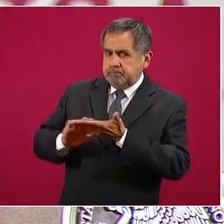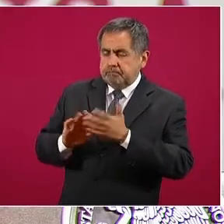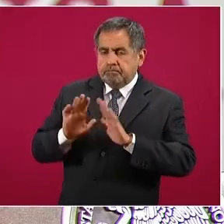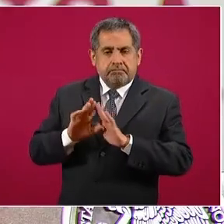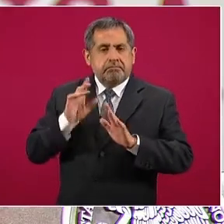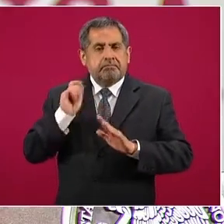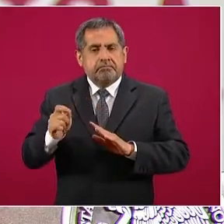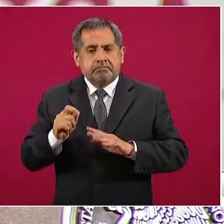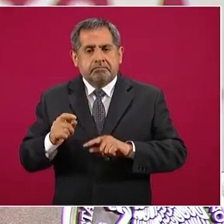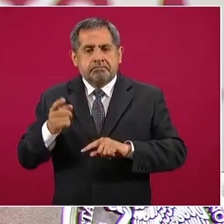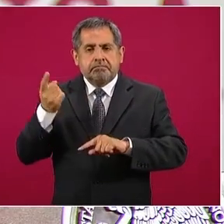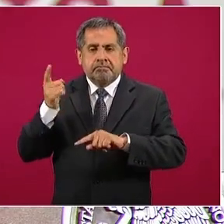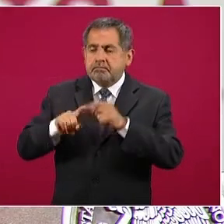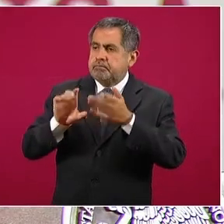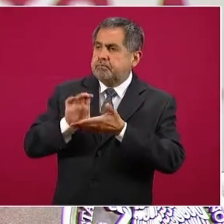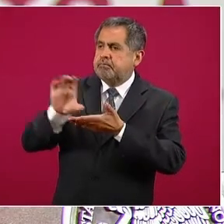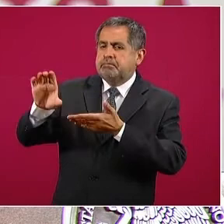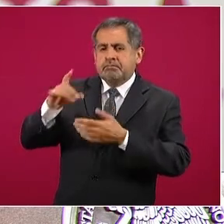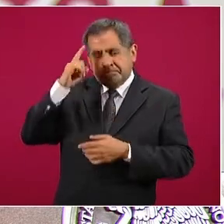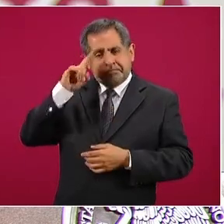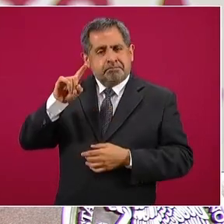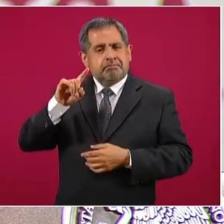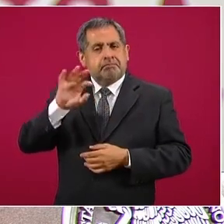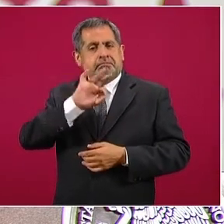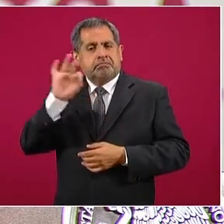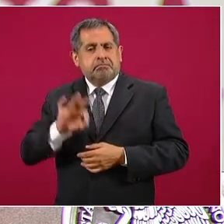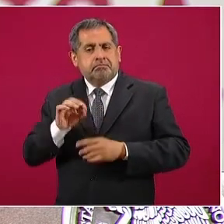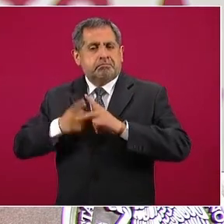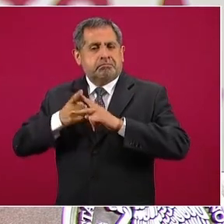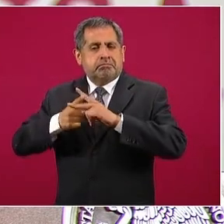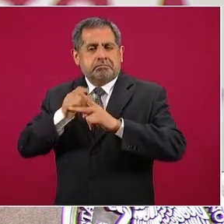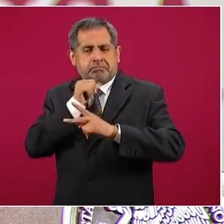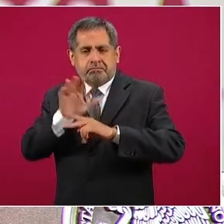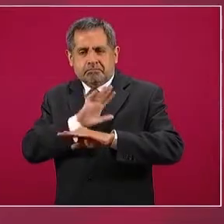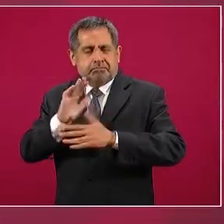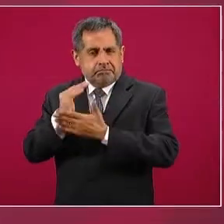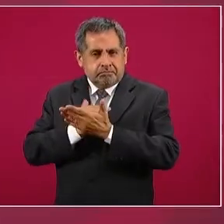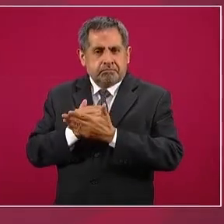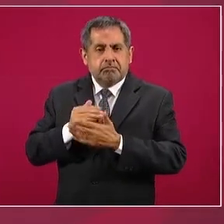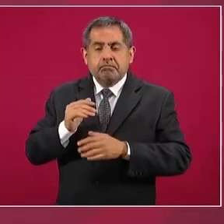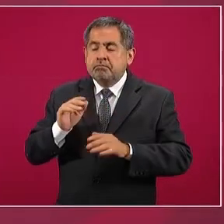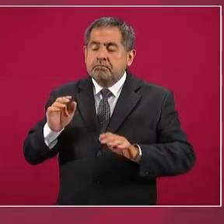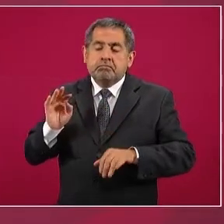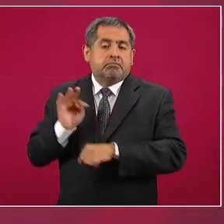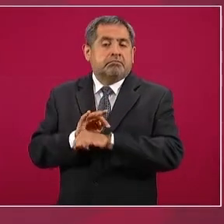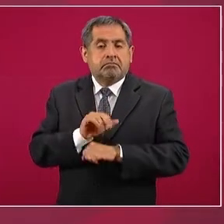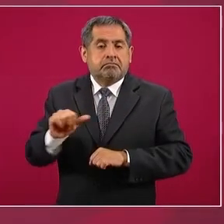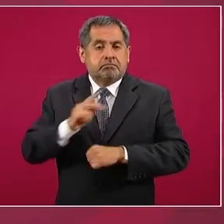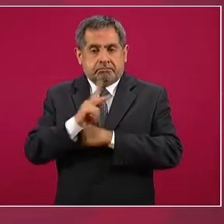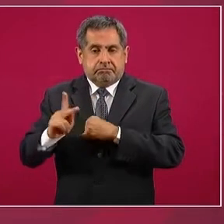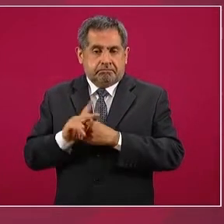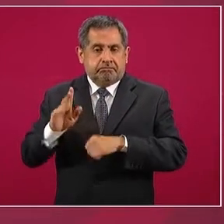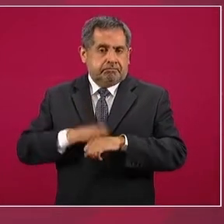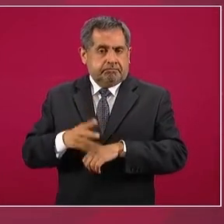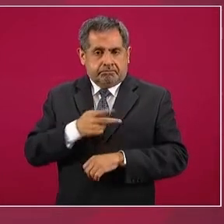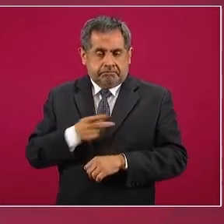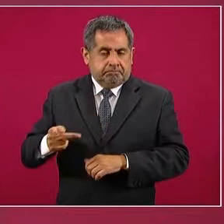quitas al capital, todo esto en beneficio de países pobres. Y